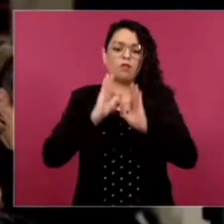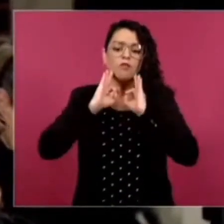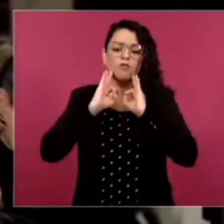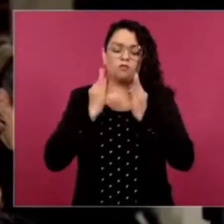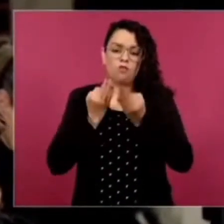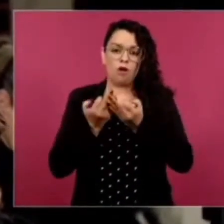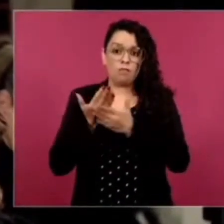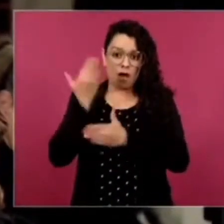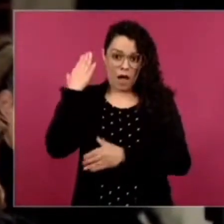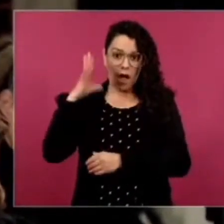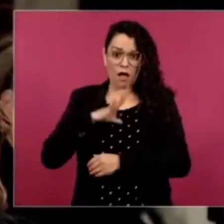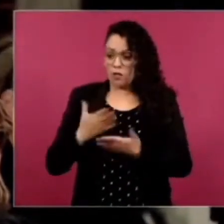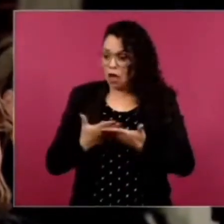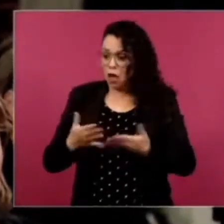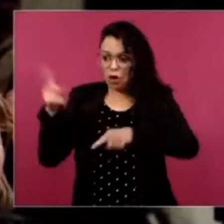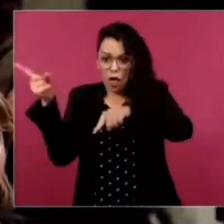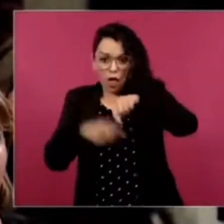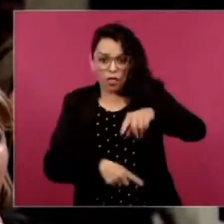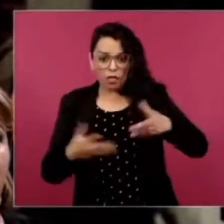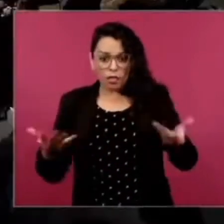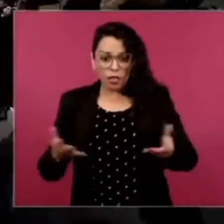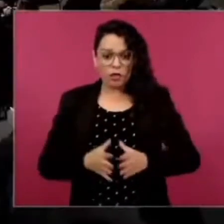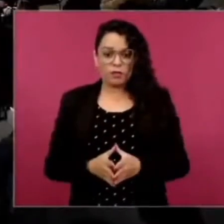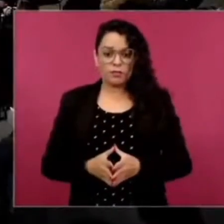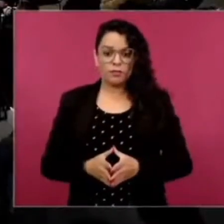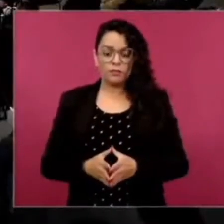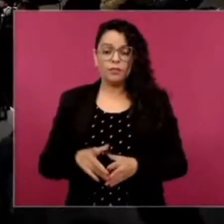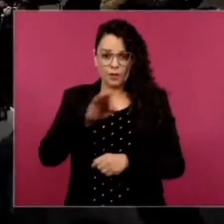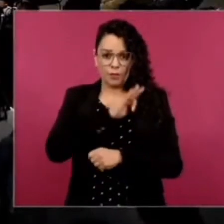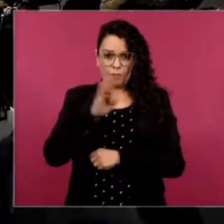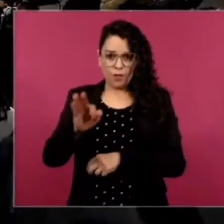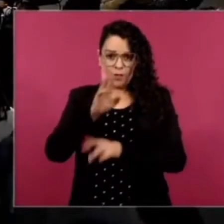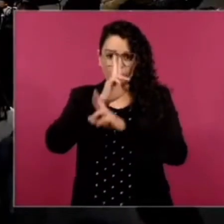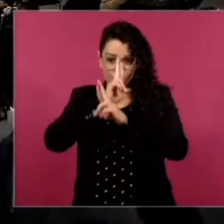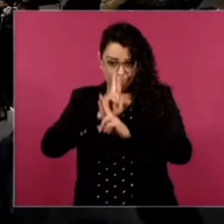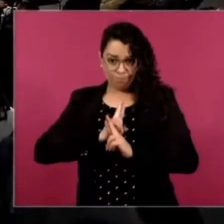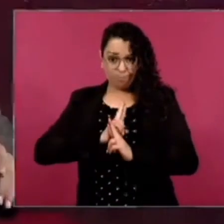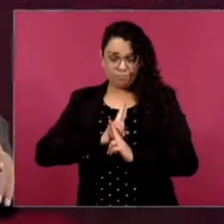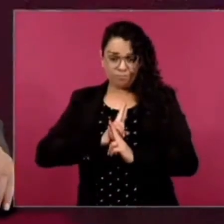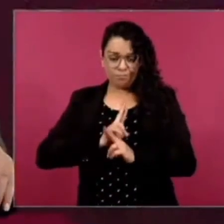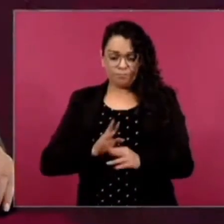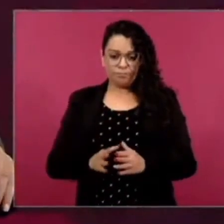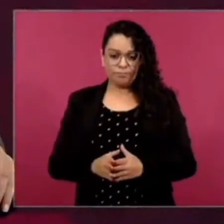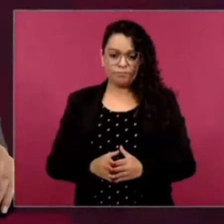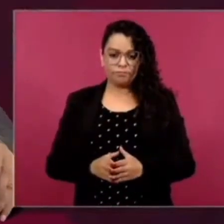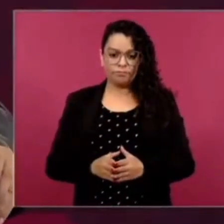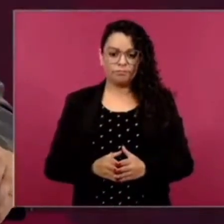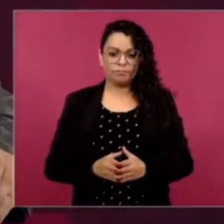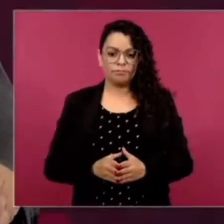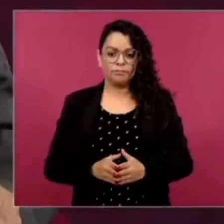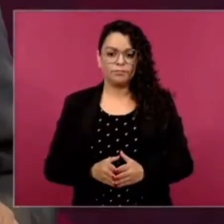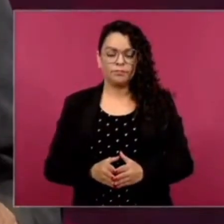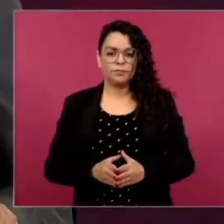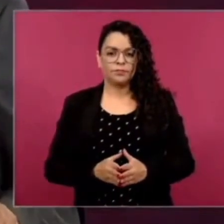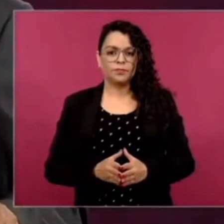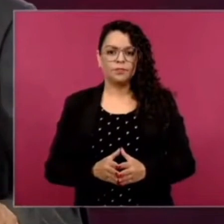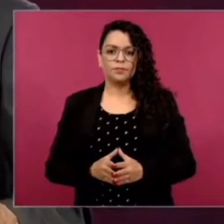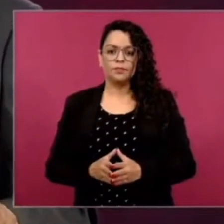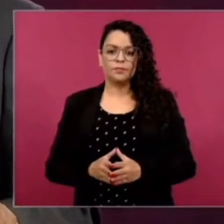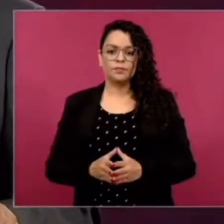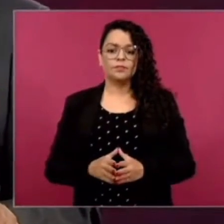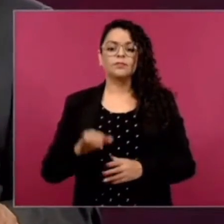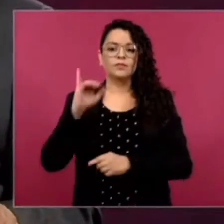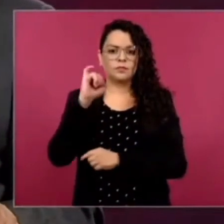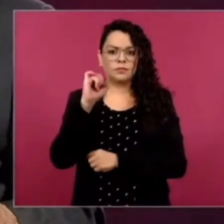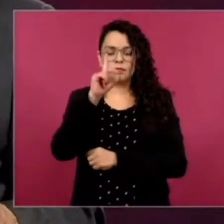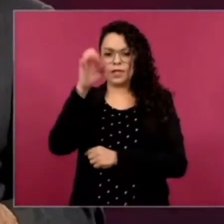Eso por un lado, y bueno, si gusta responderme, así le hago la siguiente pregunta. Yo estoy totalmente de